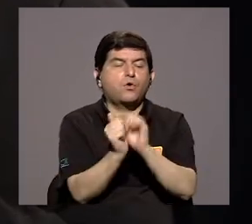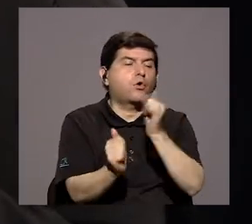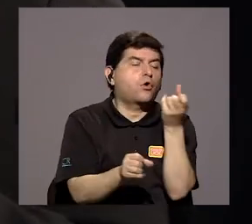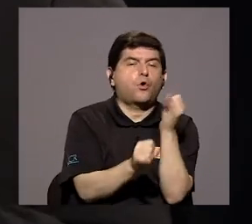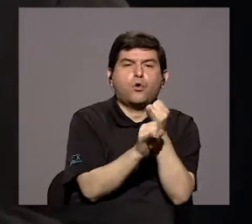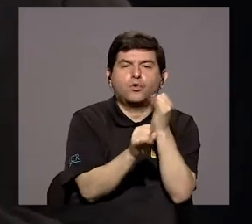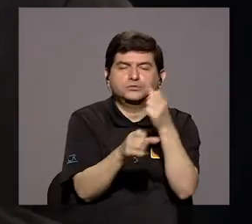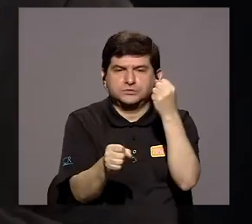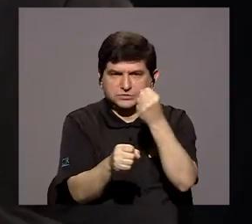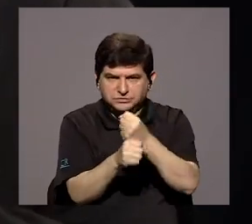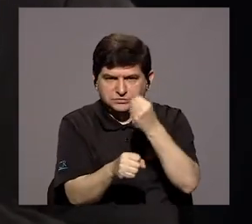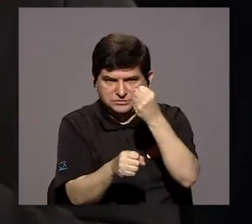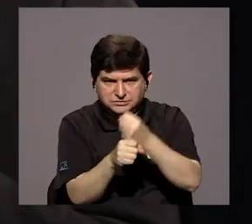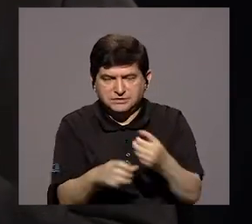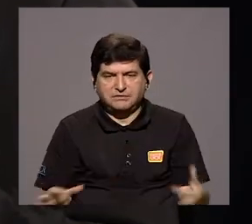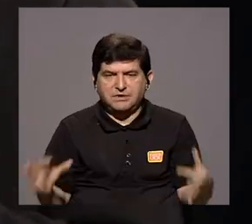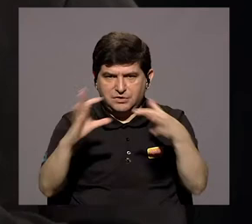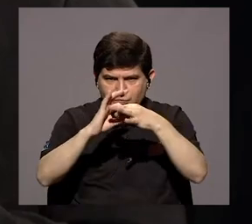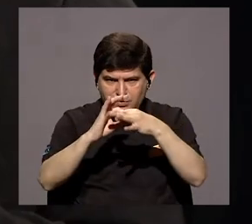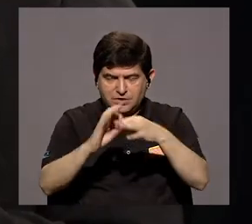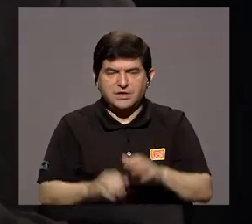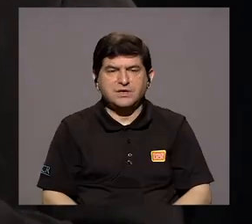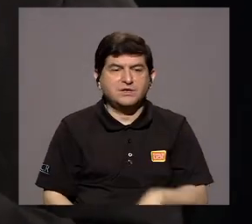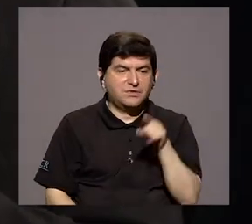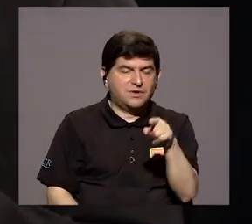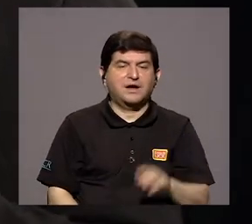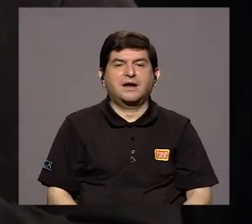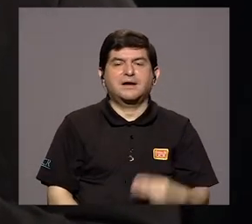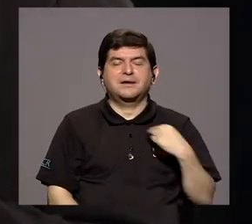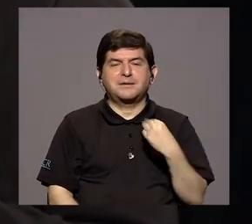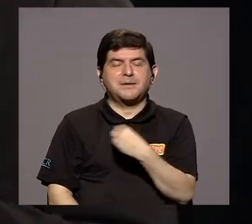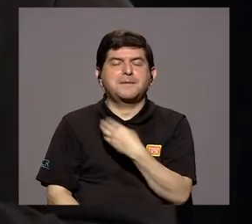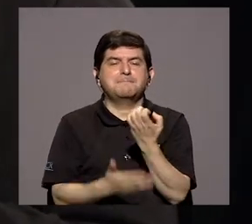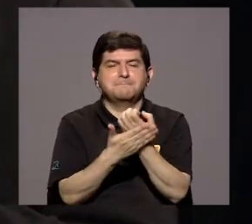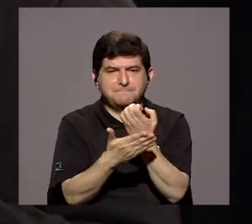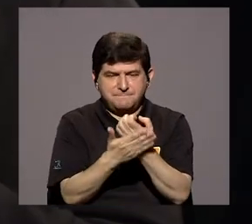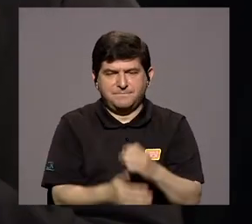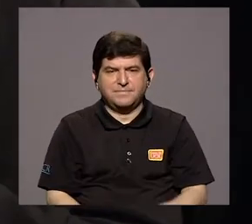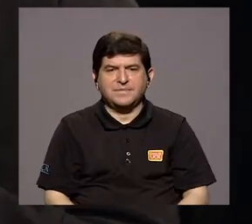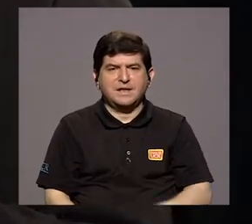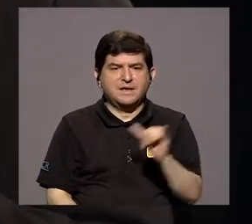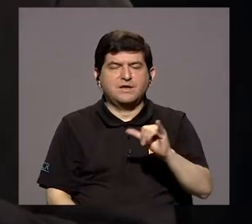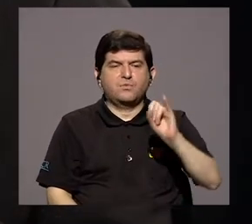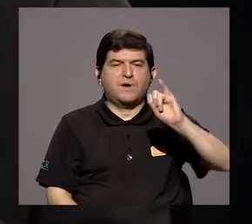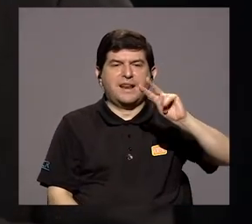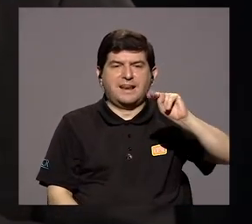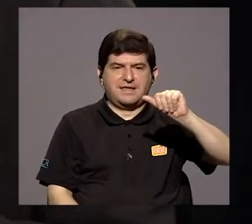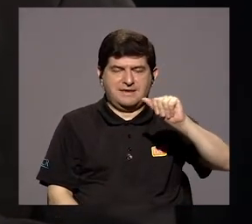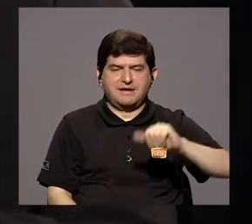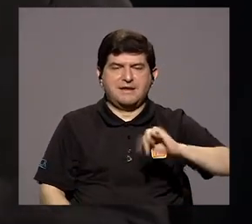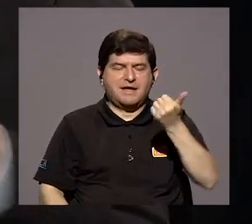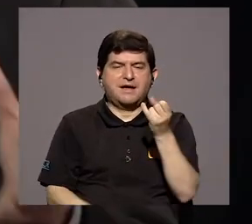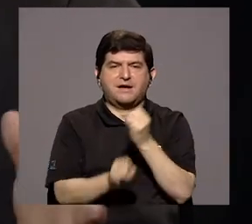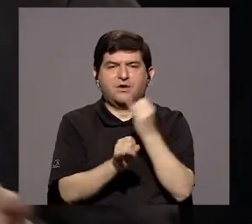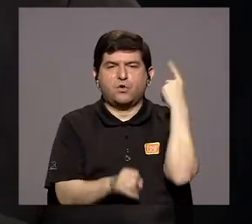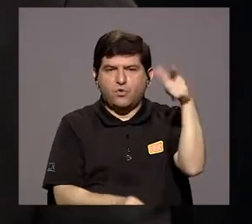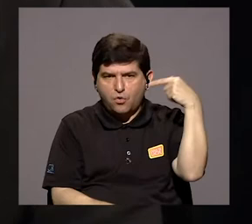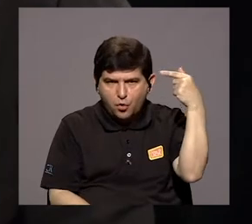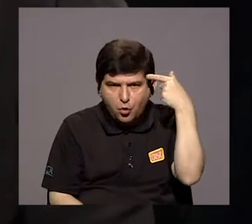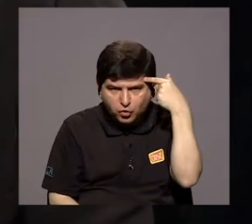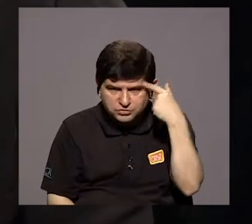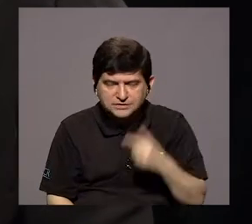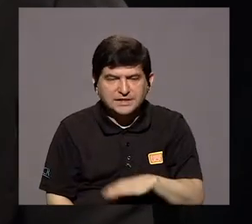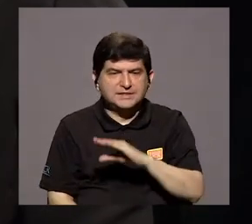están trabajando junto a la mano con nosotros. Ahí se encuentra el Ministerio de Economía, por ahí tenemos el INAH y otras instituciones de gobierno, y tenemos gobiernos